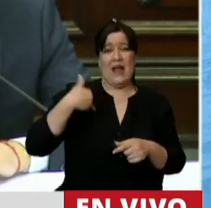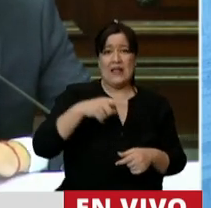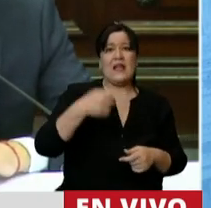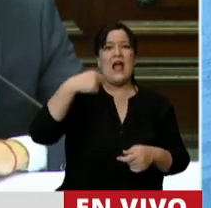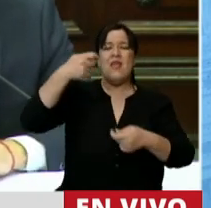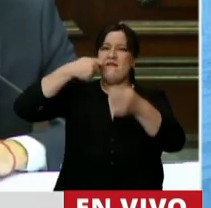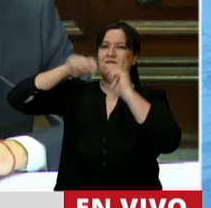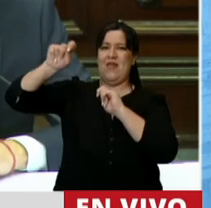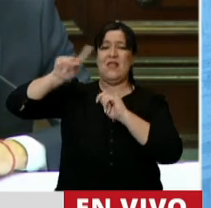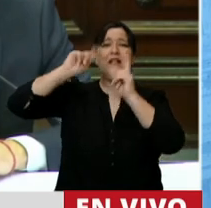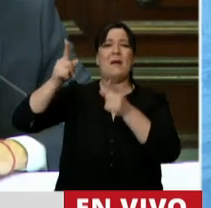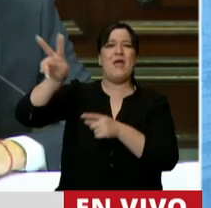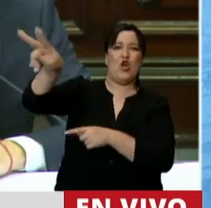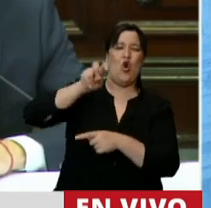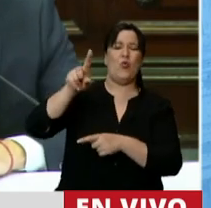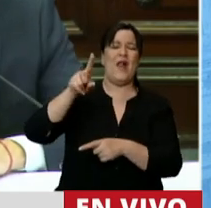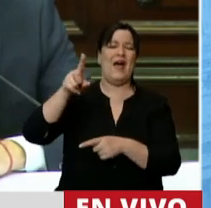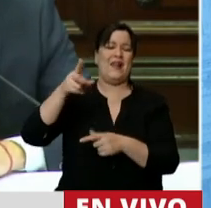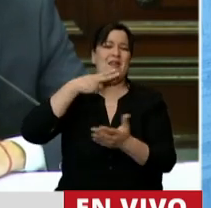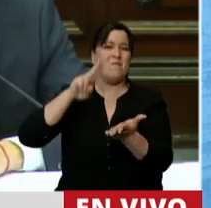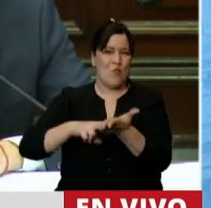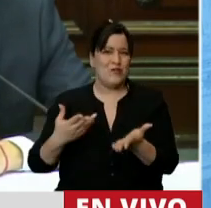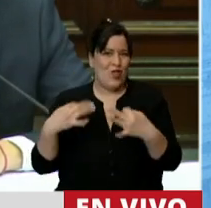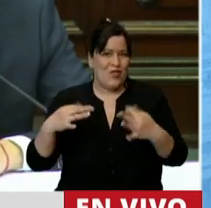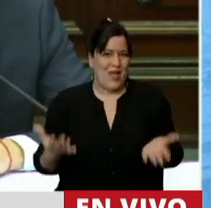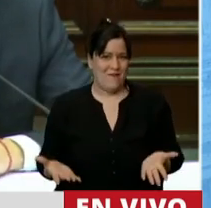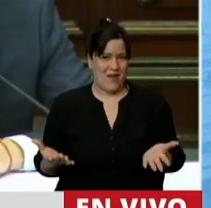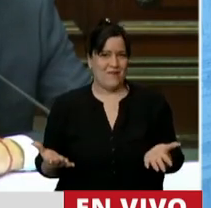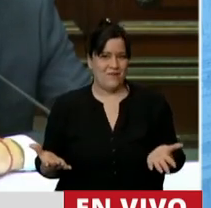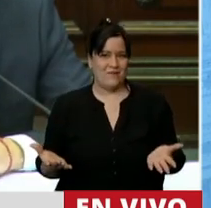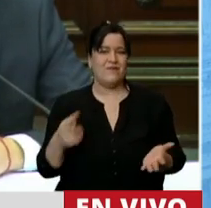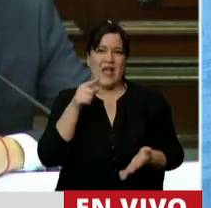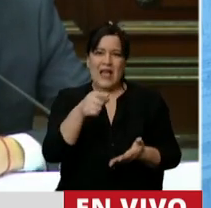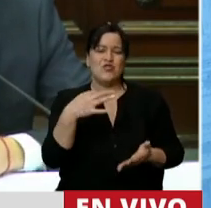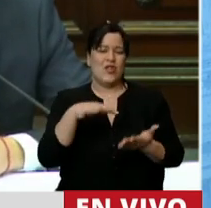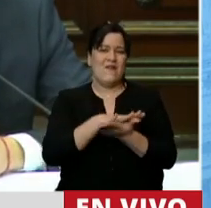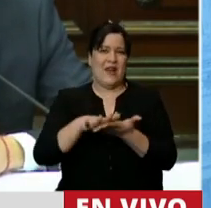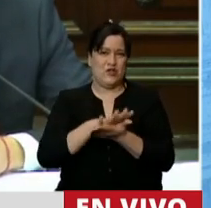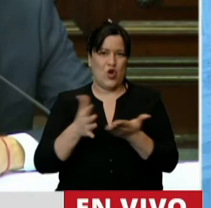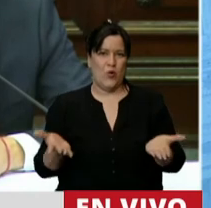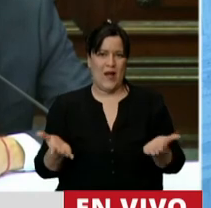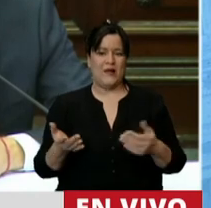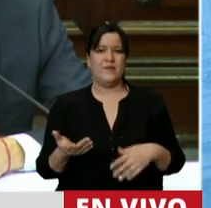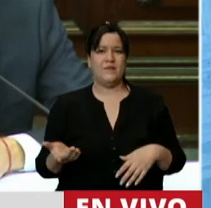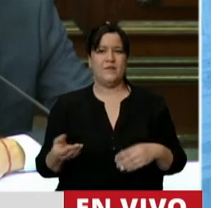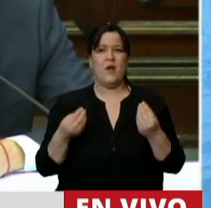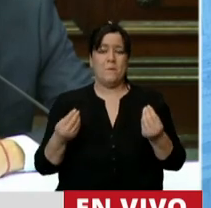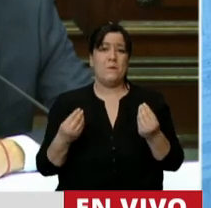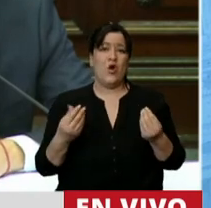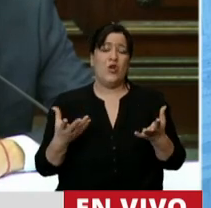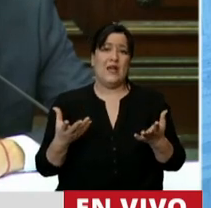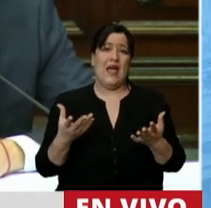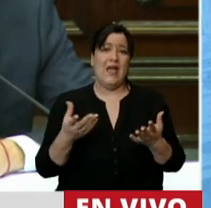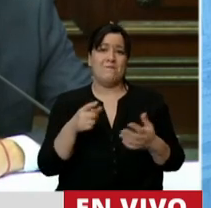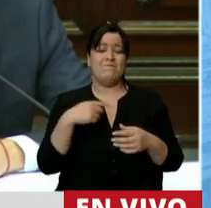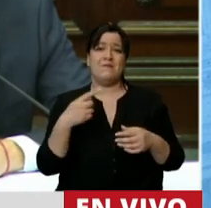agregado. Que es ponerle el trabajo de la gente. Pero que vamos a tener que resolver. A todos estos, que menos mal que no habrán